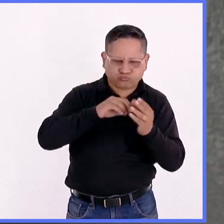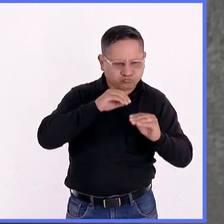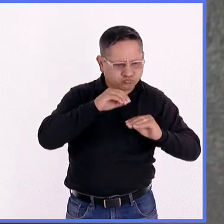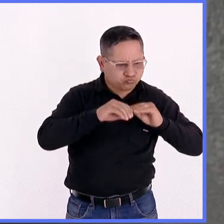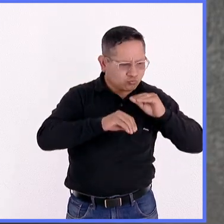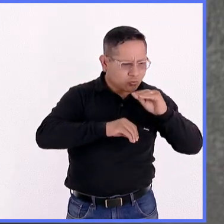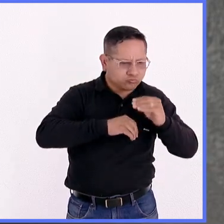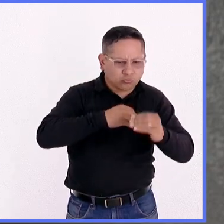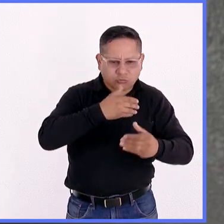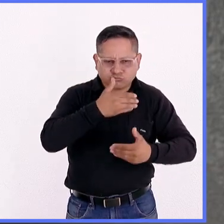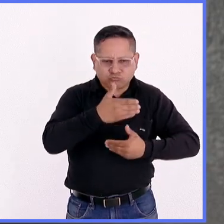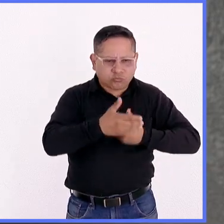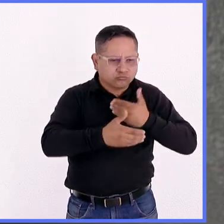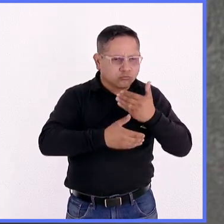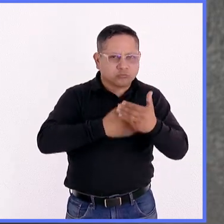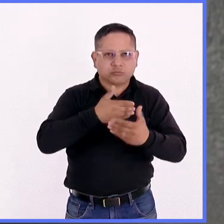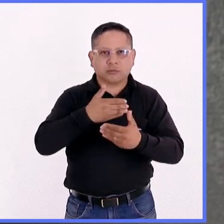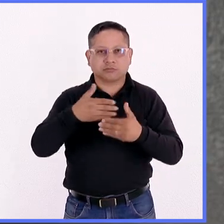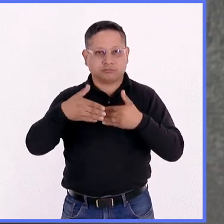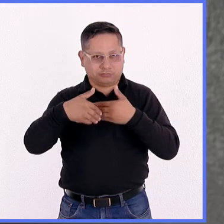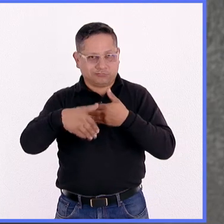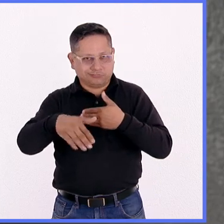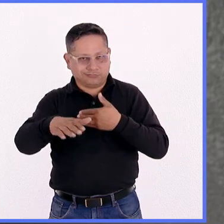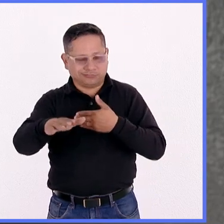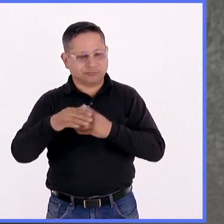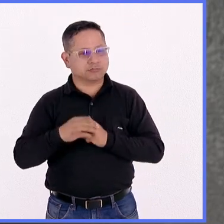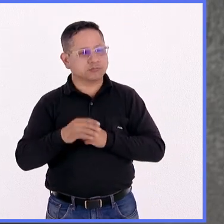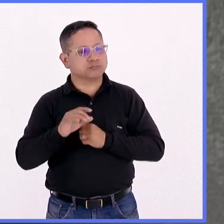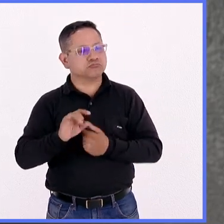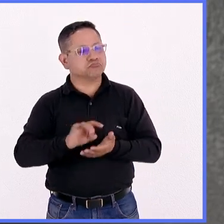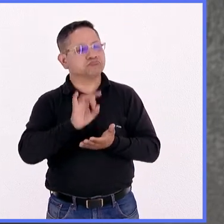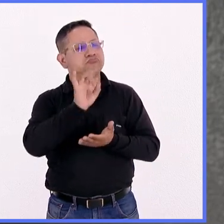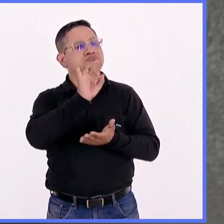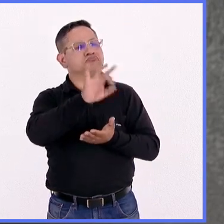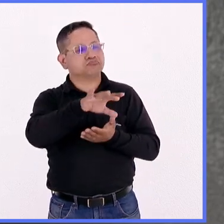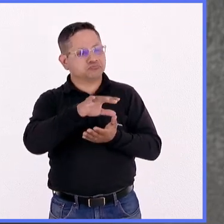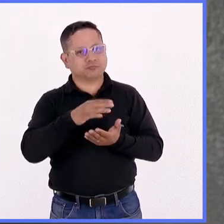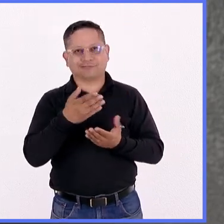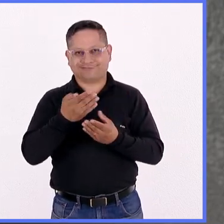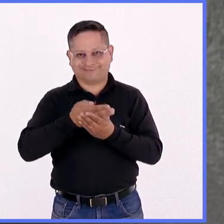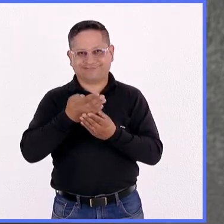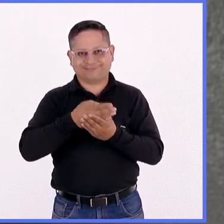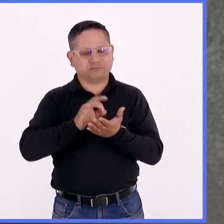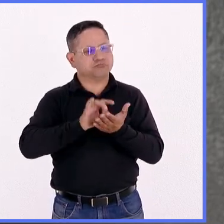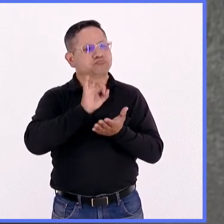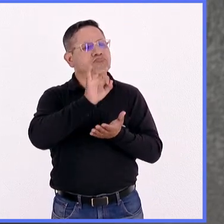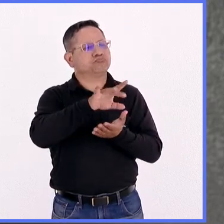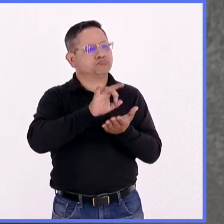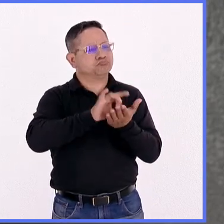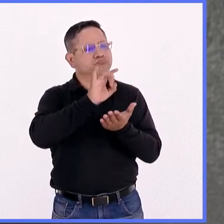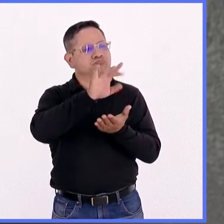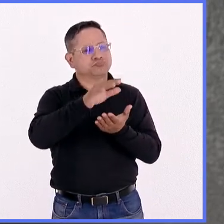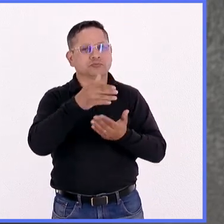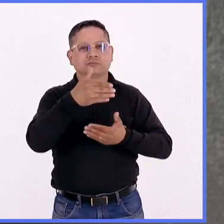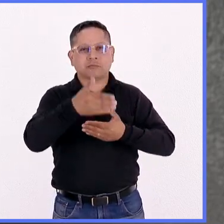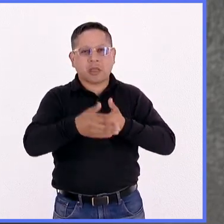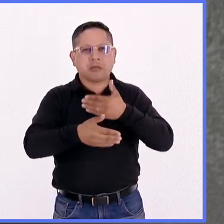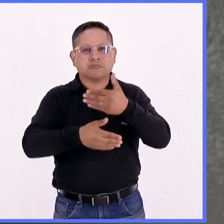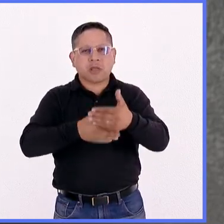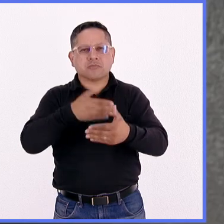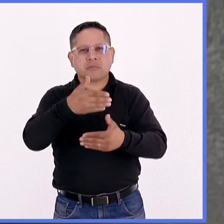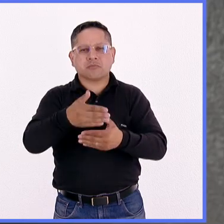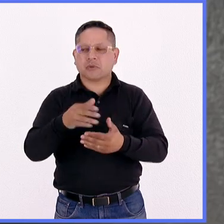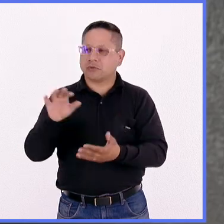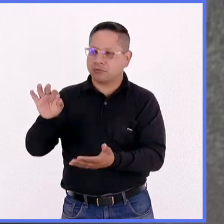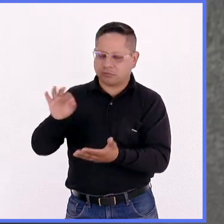concurso nosotros vamos enviándoles documentación para que desarrollen las diferentes etapas. Están